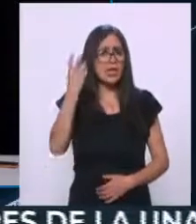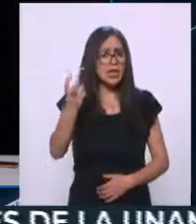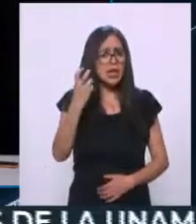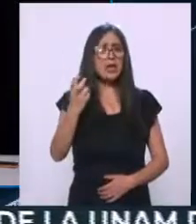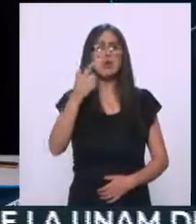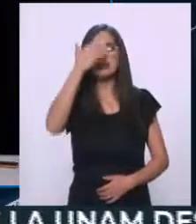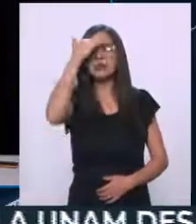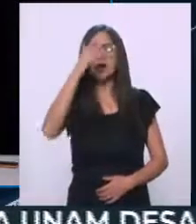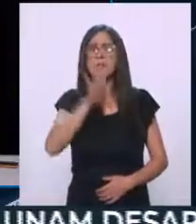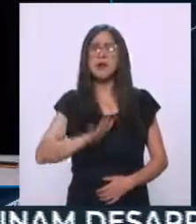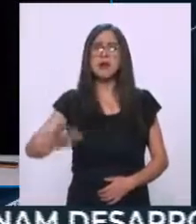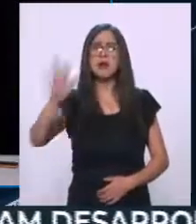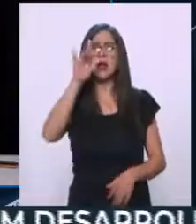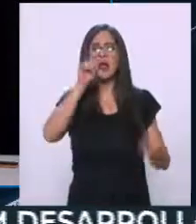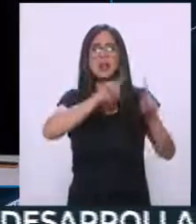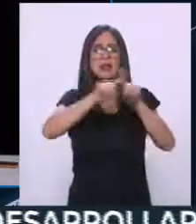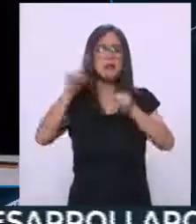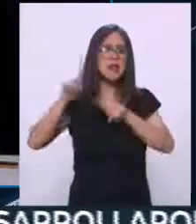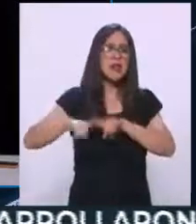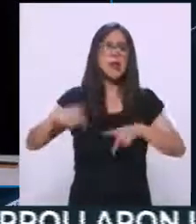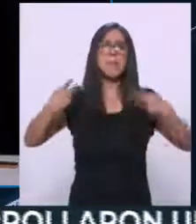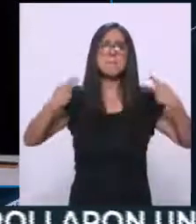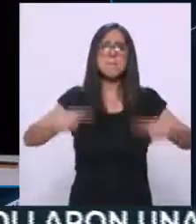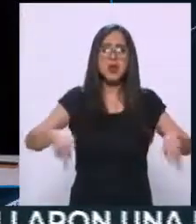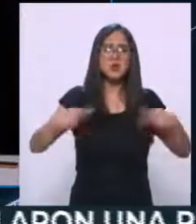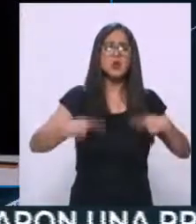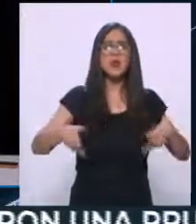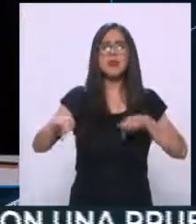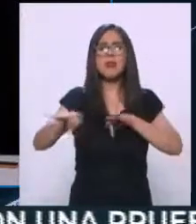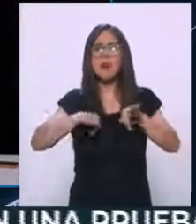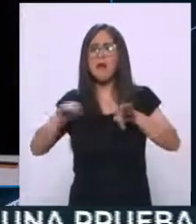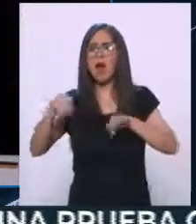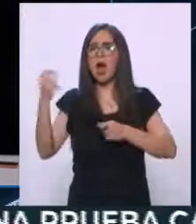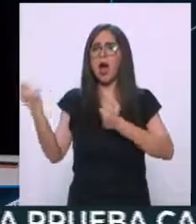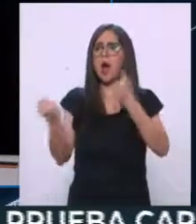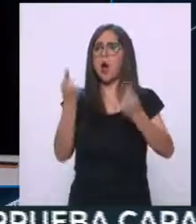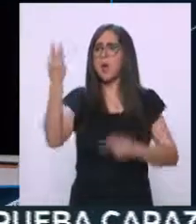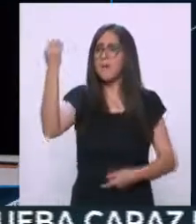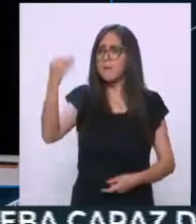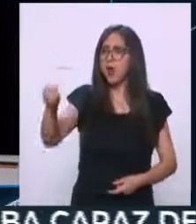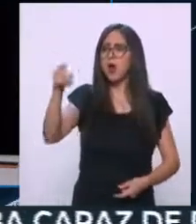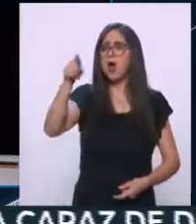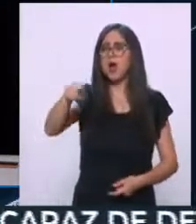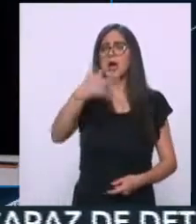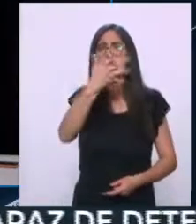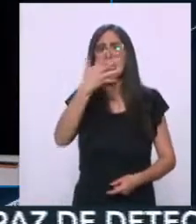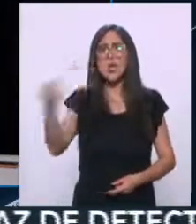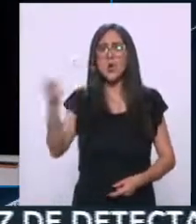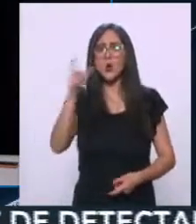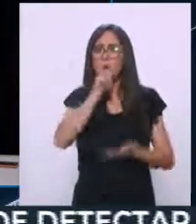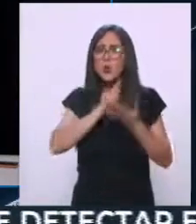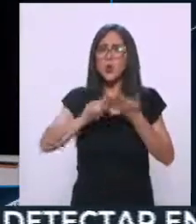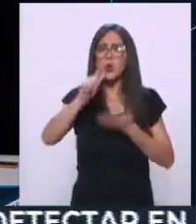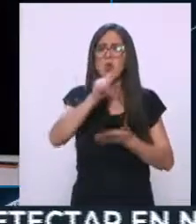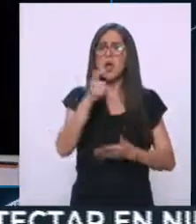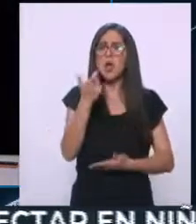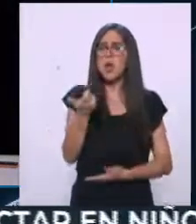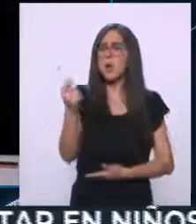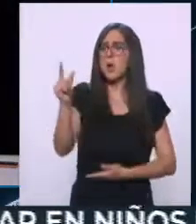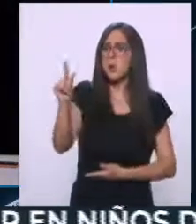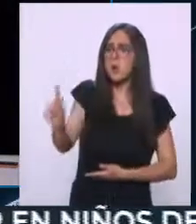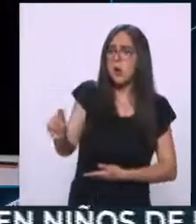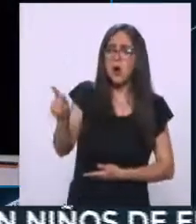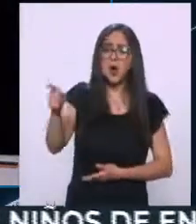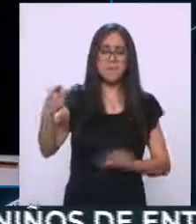filtraciones de gente que ha trabajado ahí. Les obligan a publicar 500, 700 tweets al día. Les pagan muy poco. El dinero se queda en los